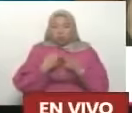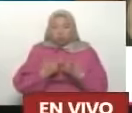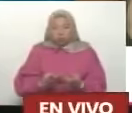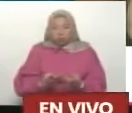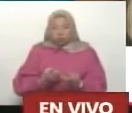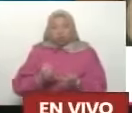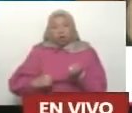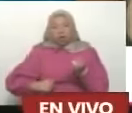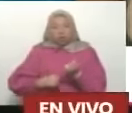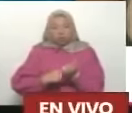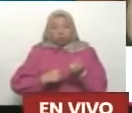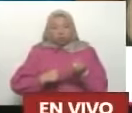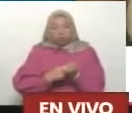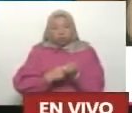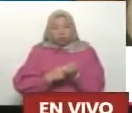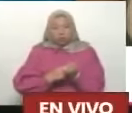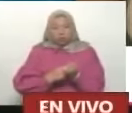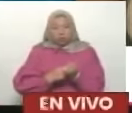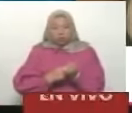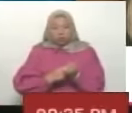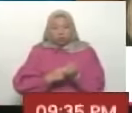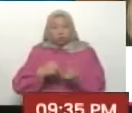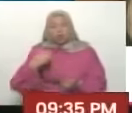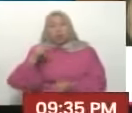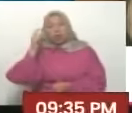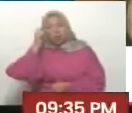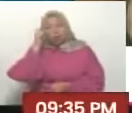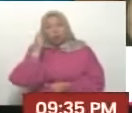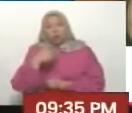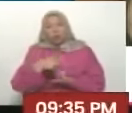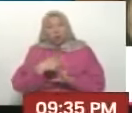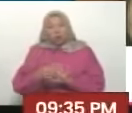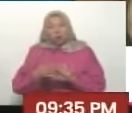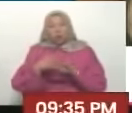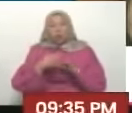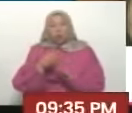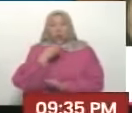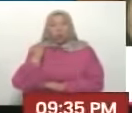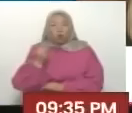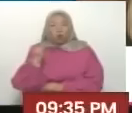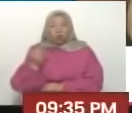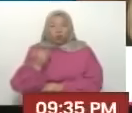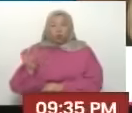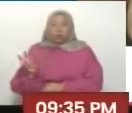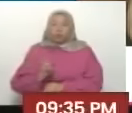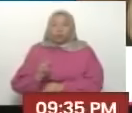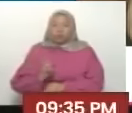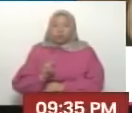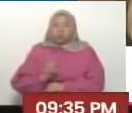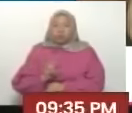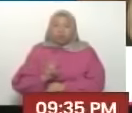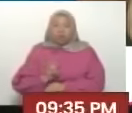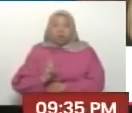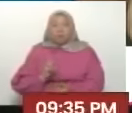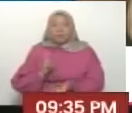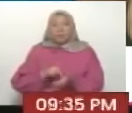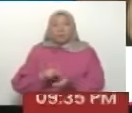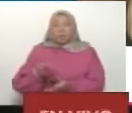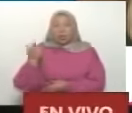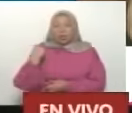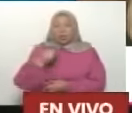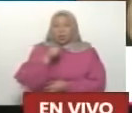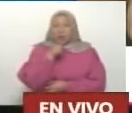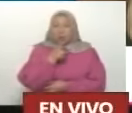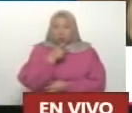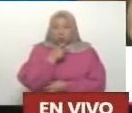para apoyarnos. Por eso, esto que marcaremos el día de hoy es un ejemplo para todos los jóvenes de este país, que además participaron ayer en la consulta